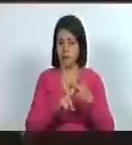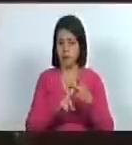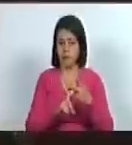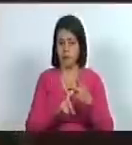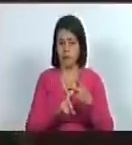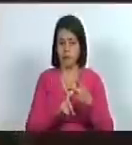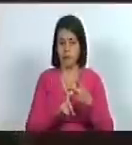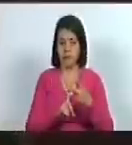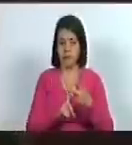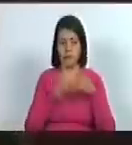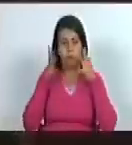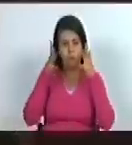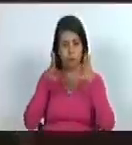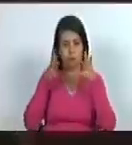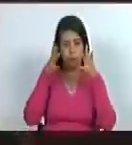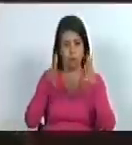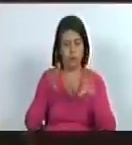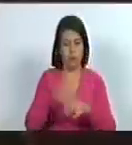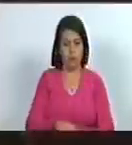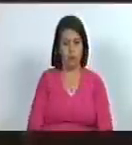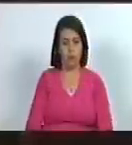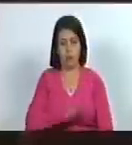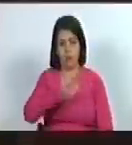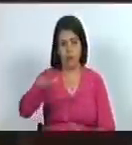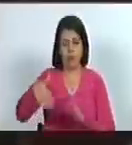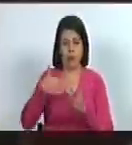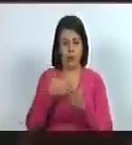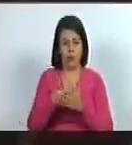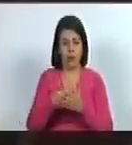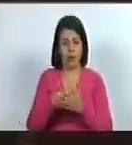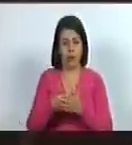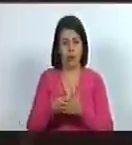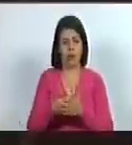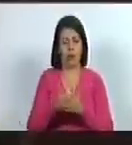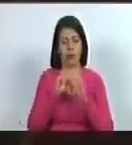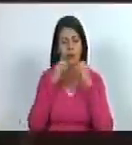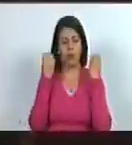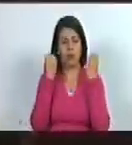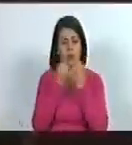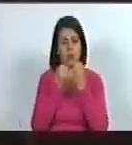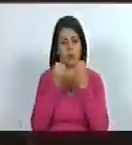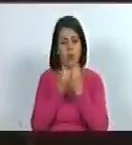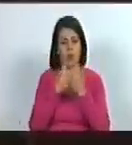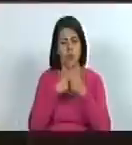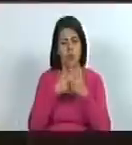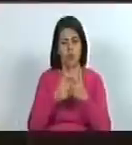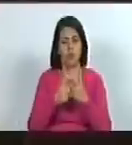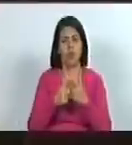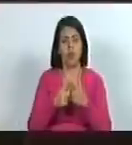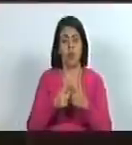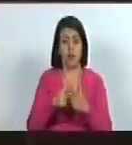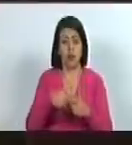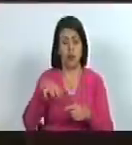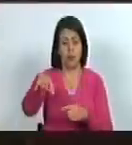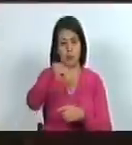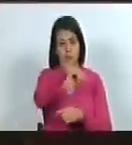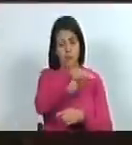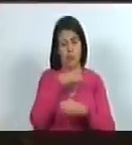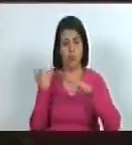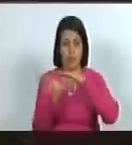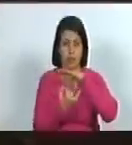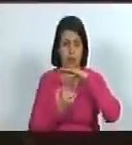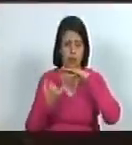exhortar a todos órganos y entes del estado a las